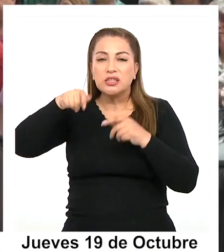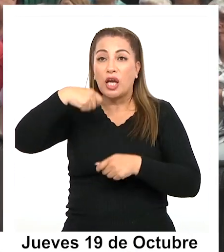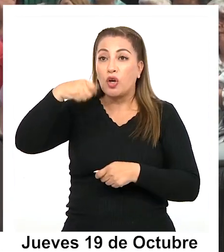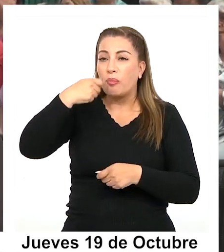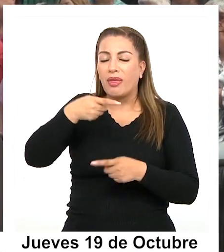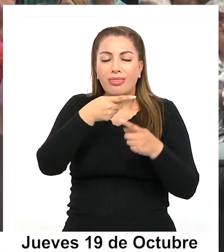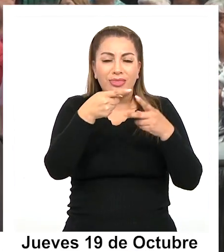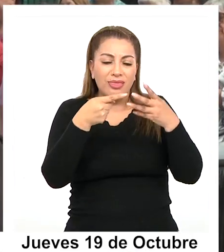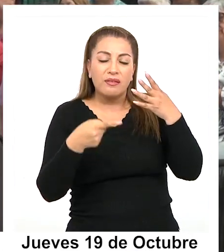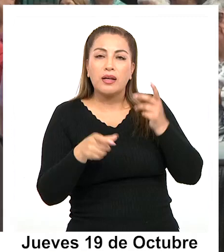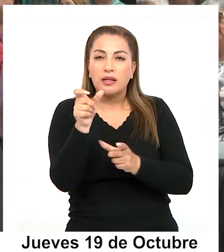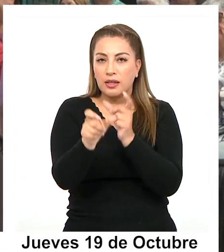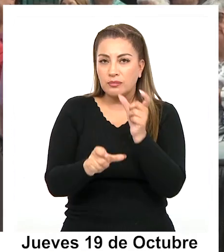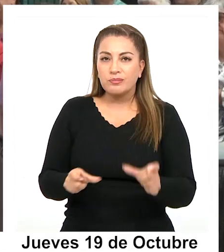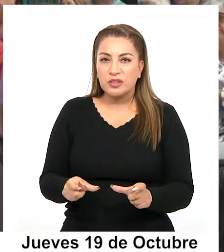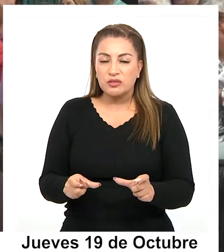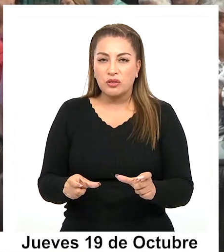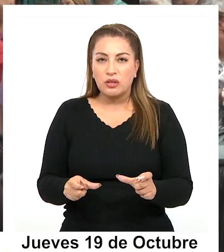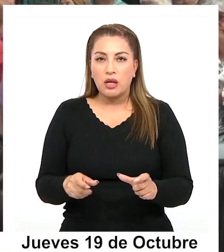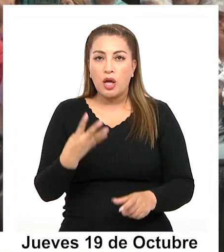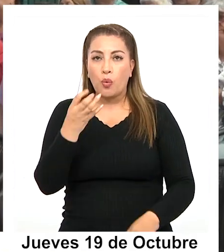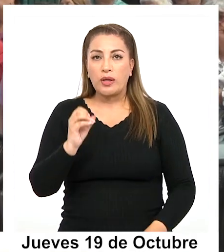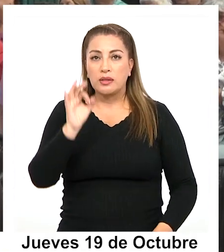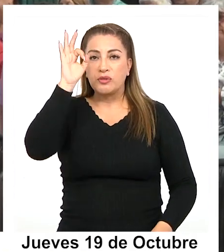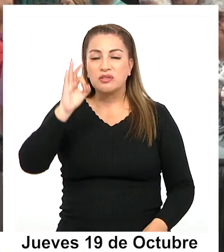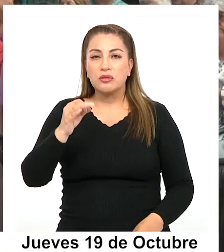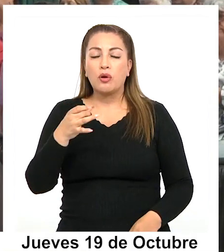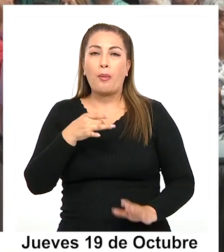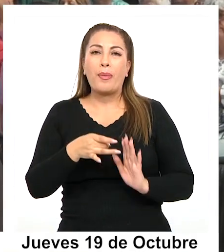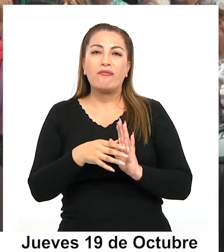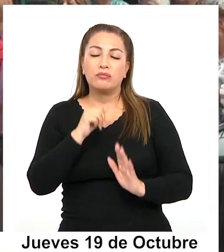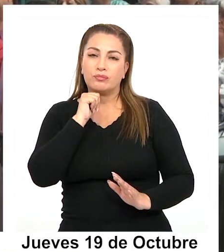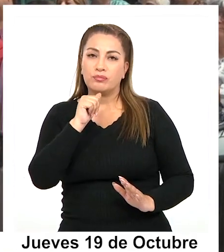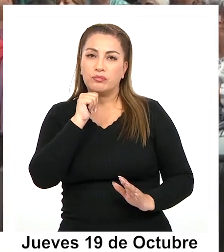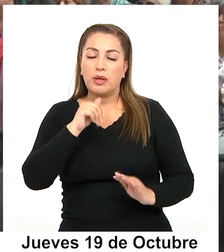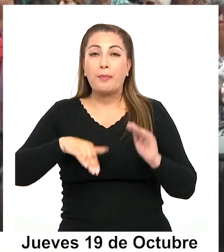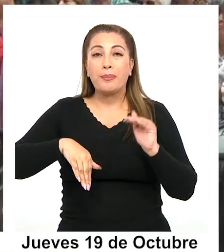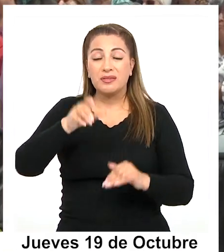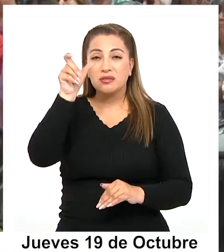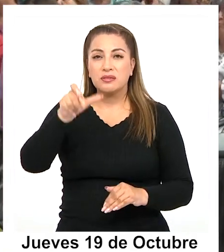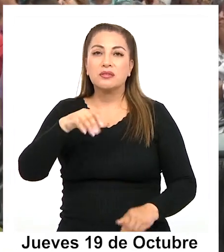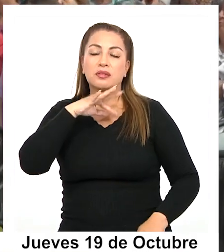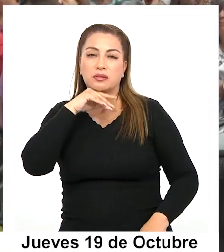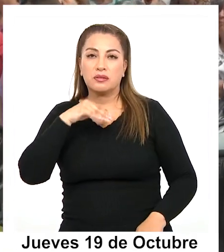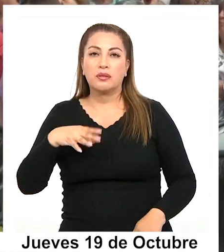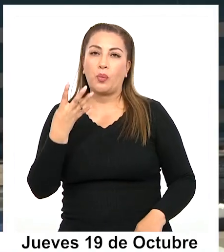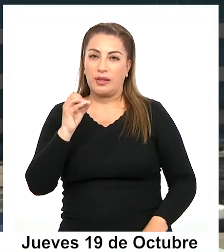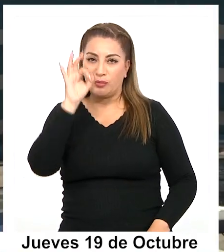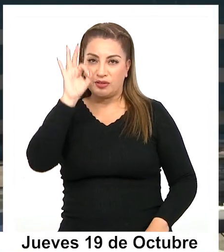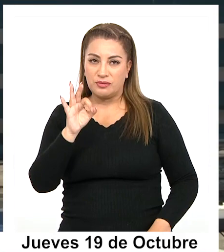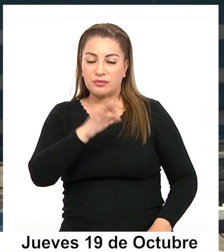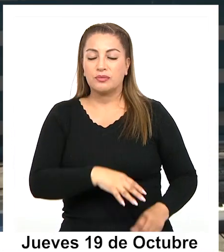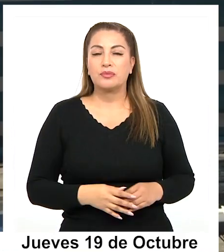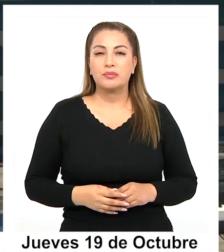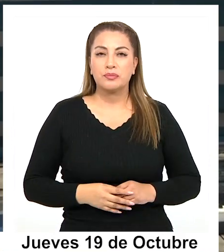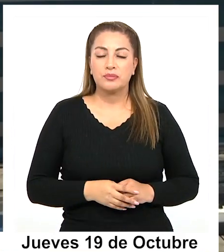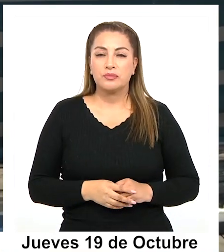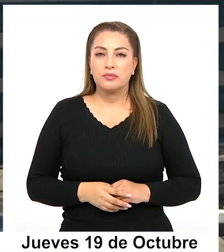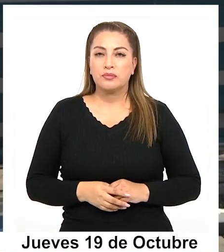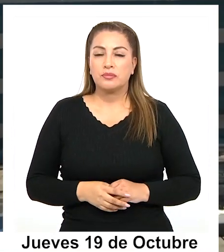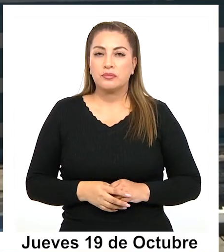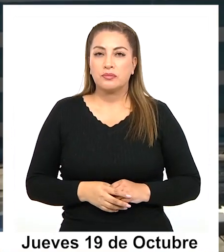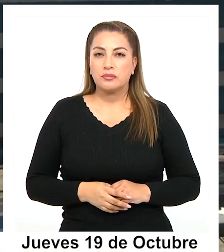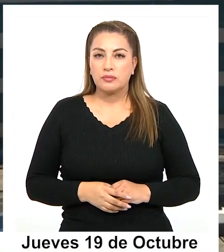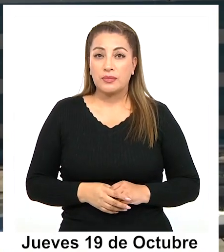completa a personas que están dentro del 40% más vulnerable, persona mayor que está dentro del 40% más vulnerable. Pero